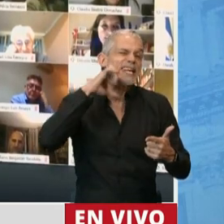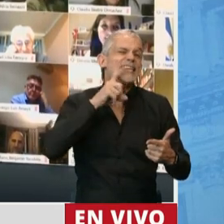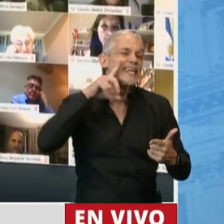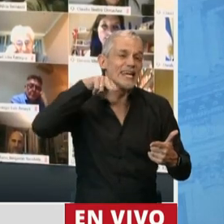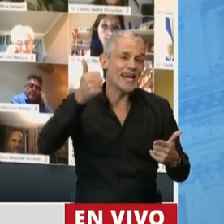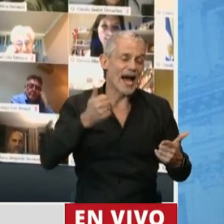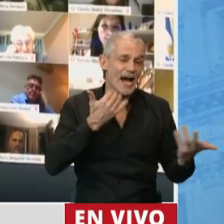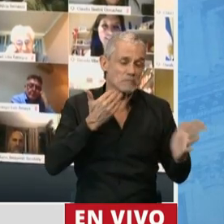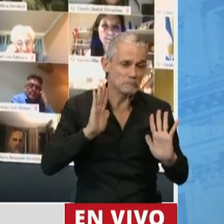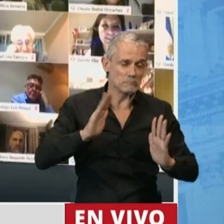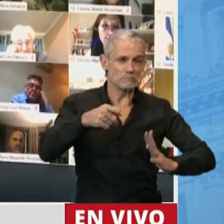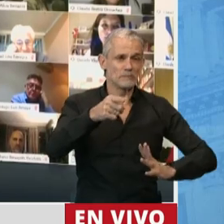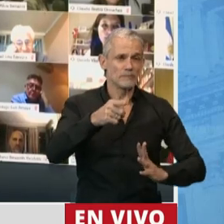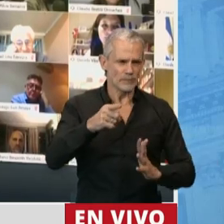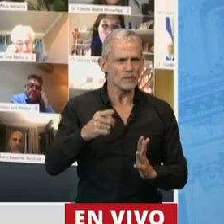incentivar